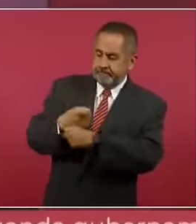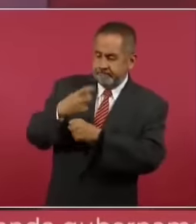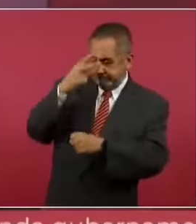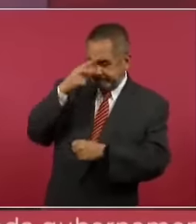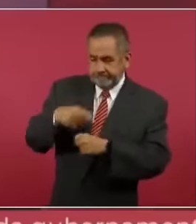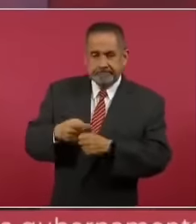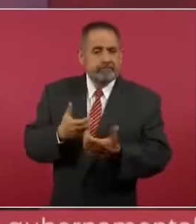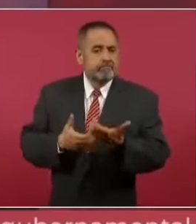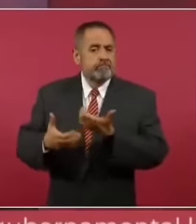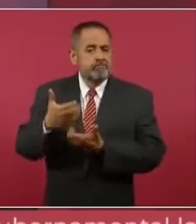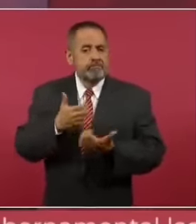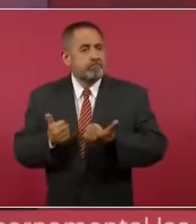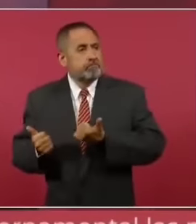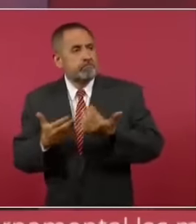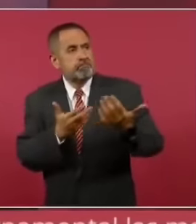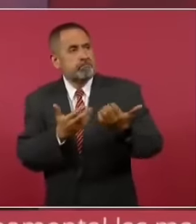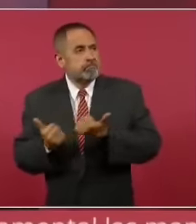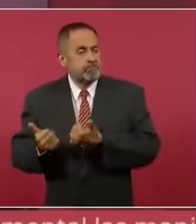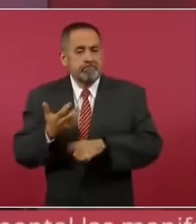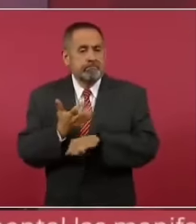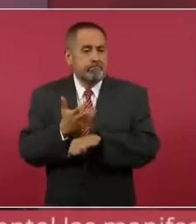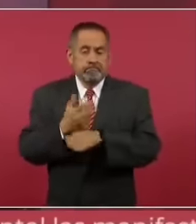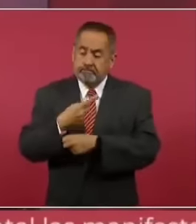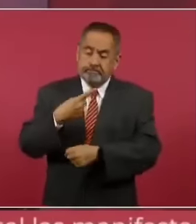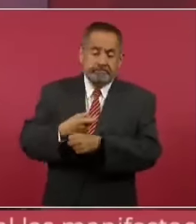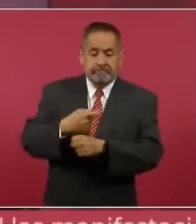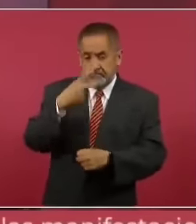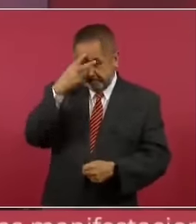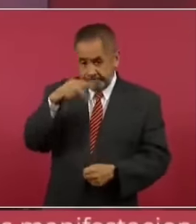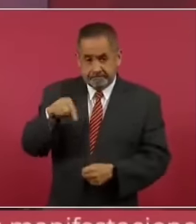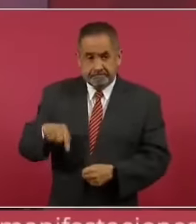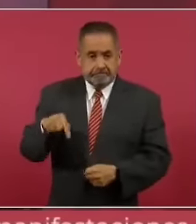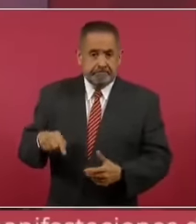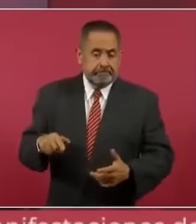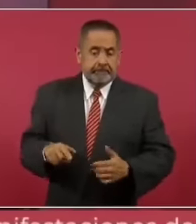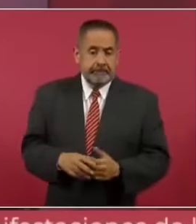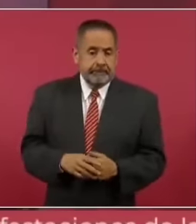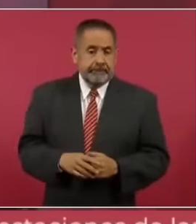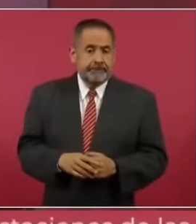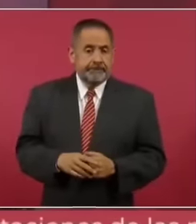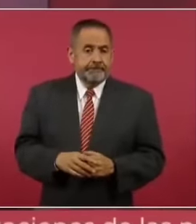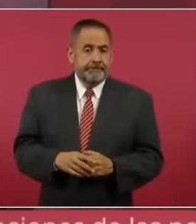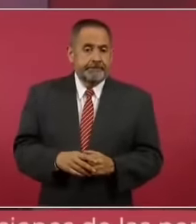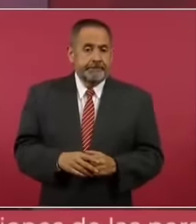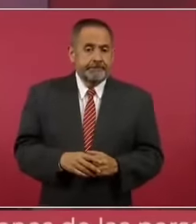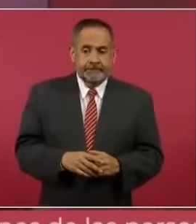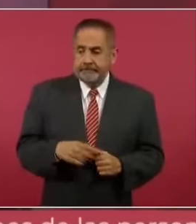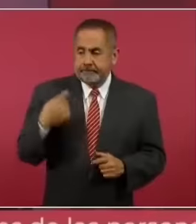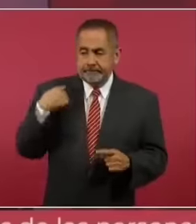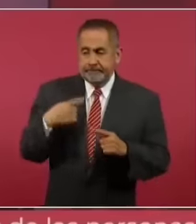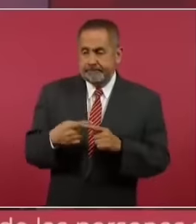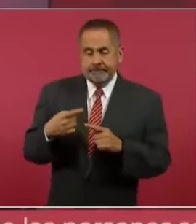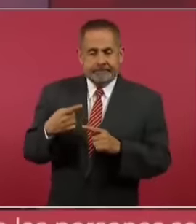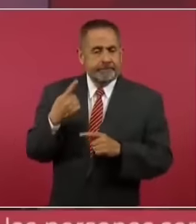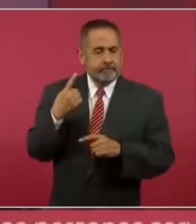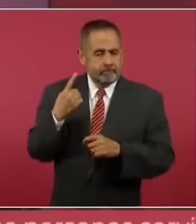comercial de Estados Unidos. En este primer trimestre del año